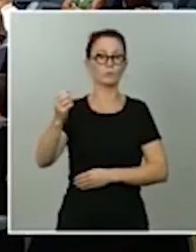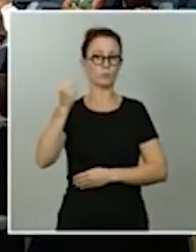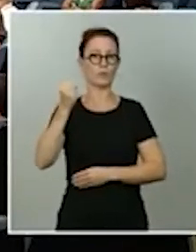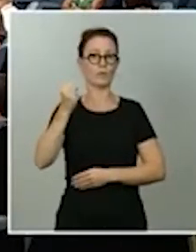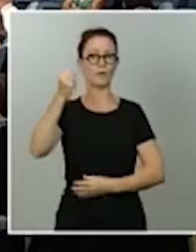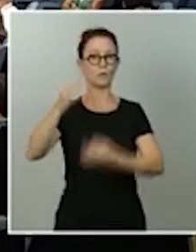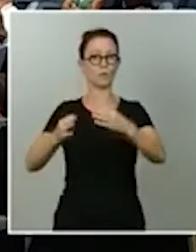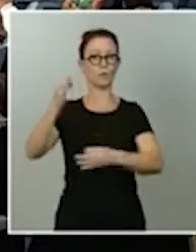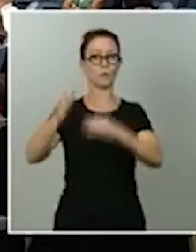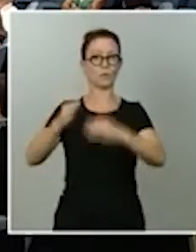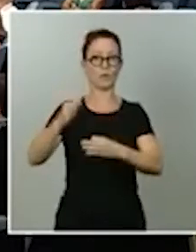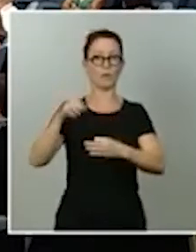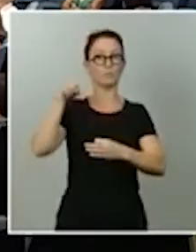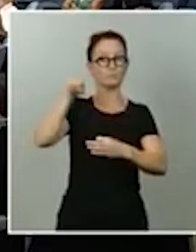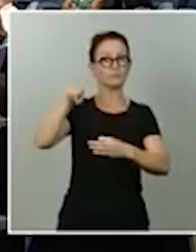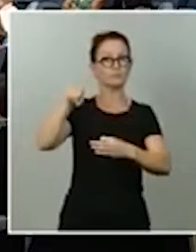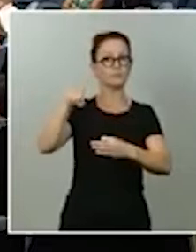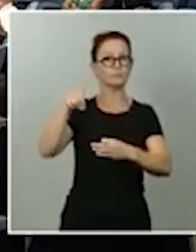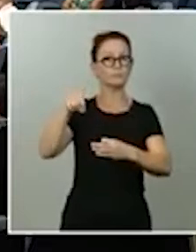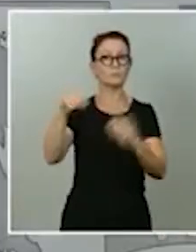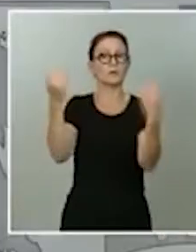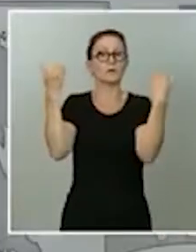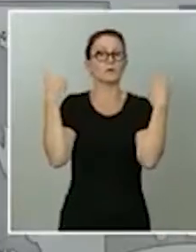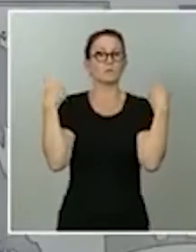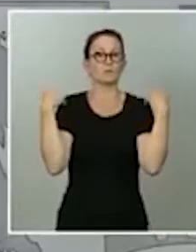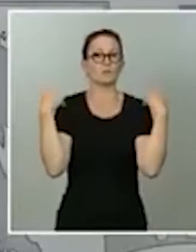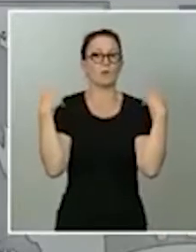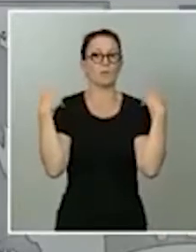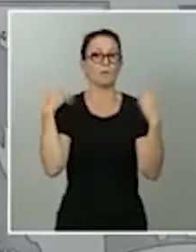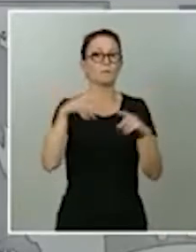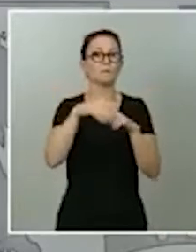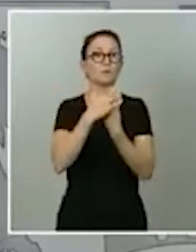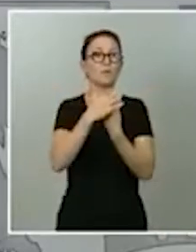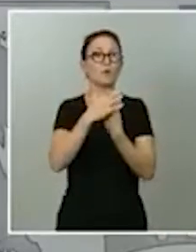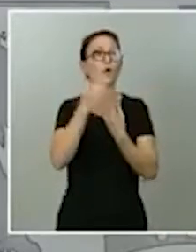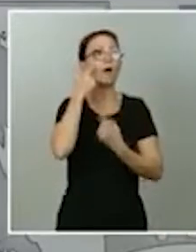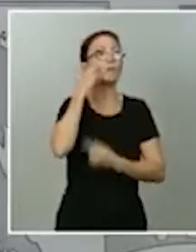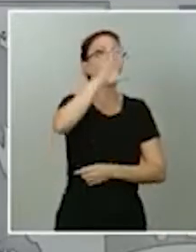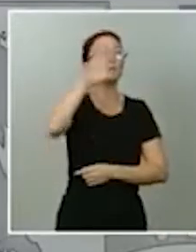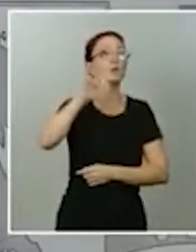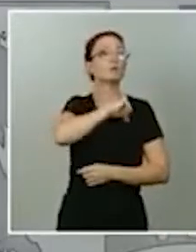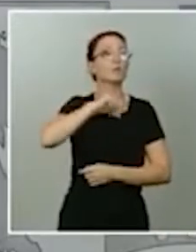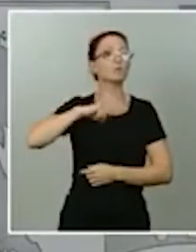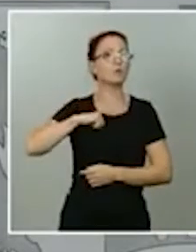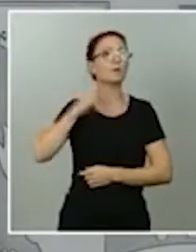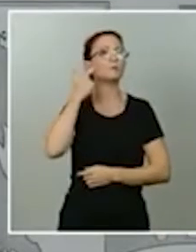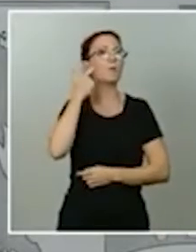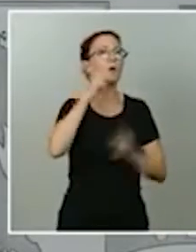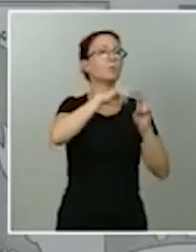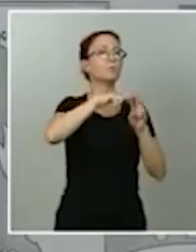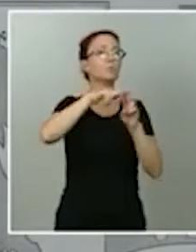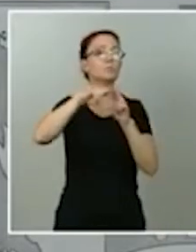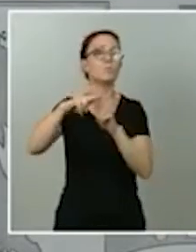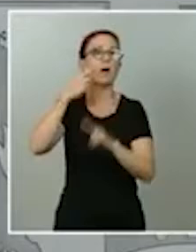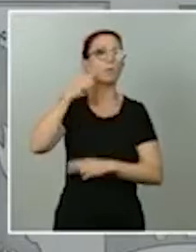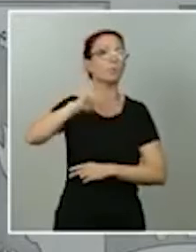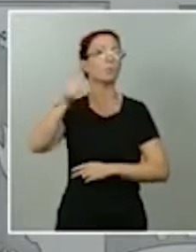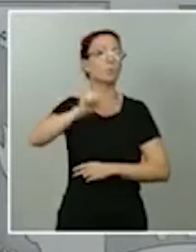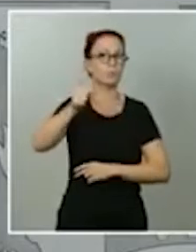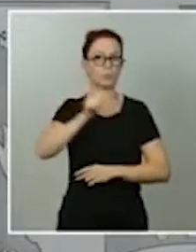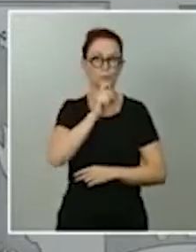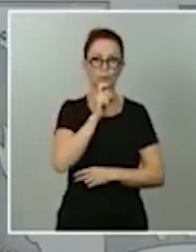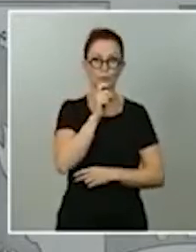validando, en la mayor parte de los casos, las decisiones que están tomando las comunidades autónomas. Y, en segundo lugar, si